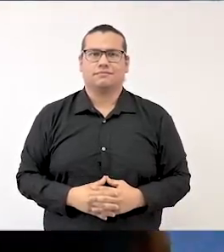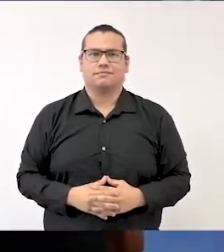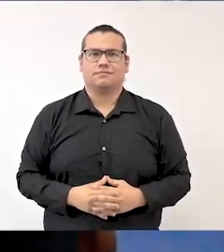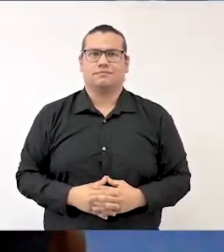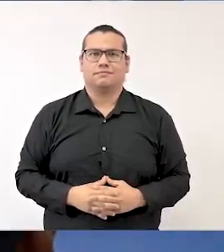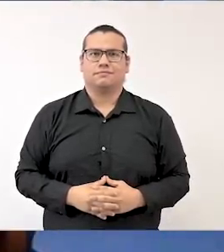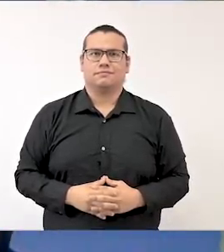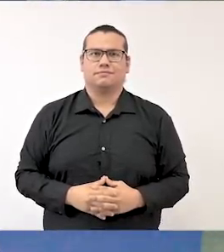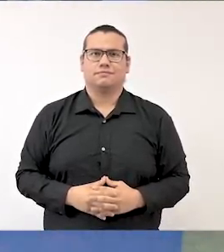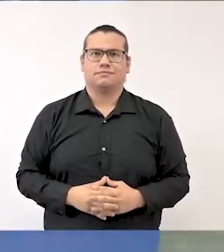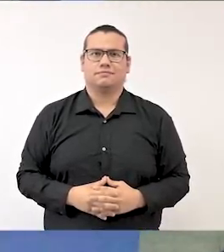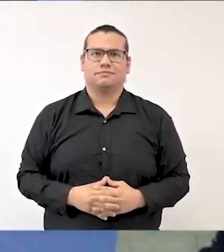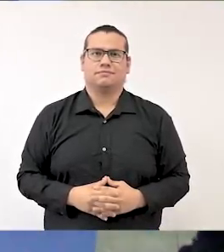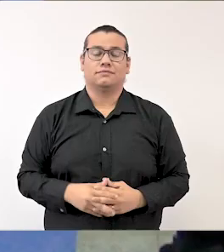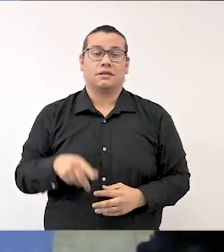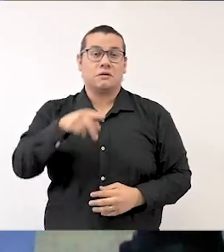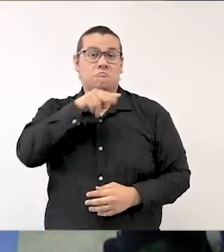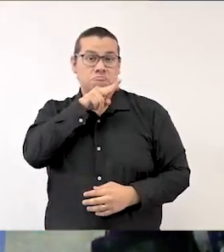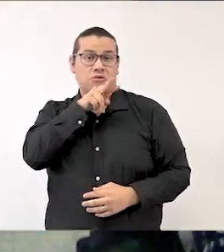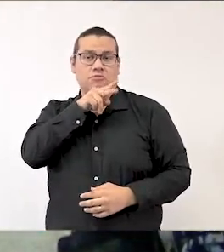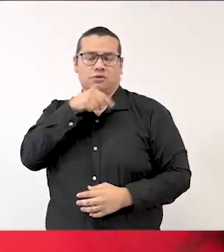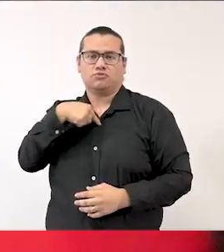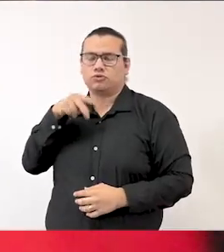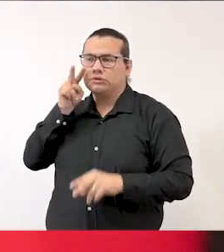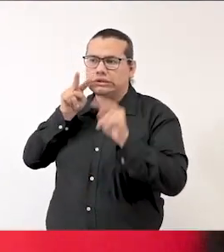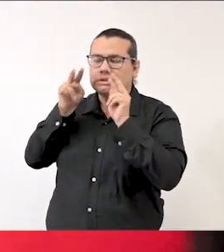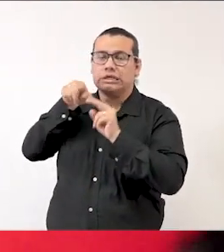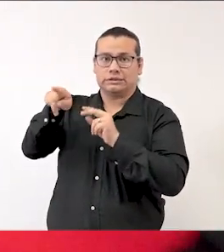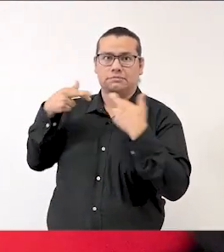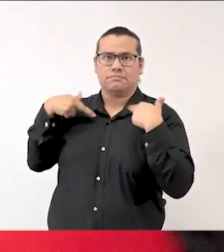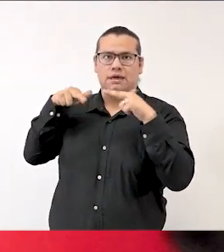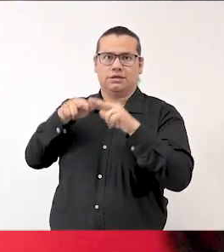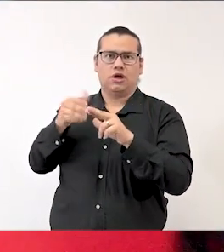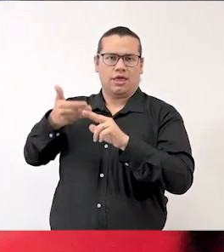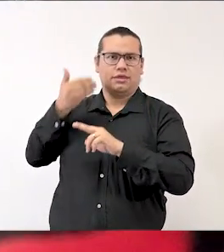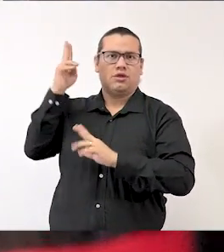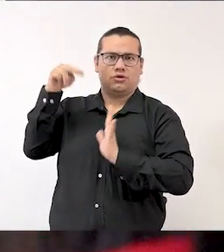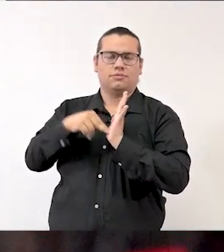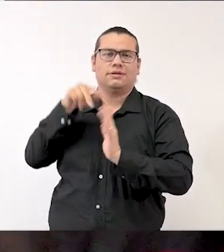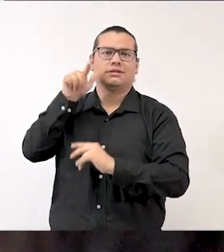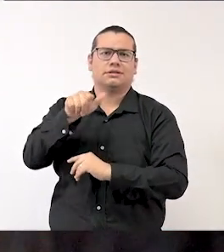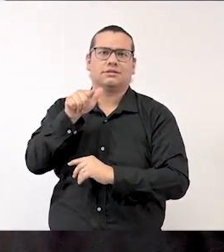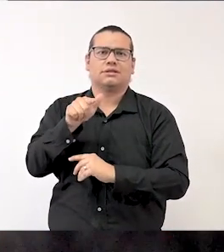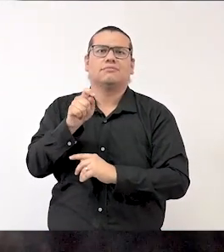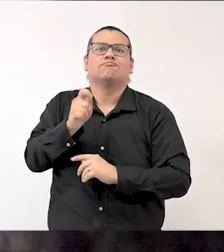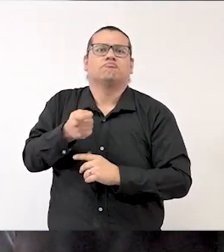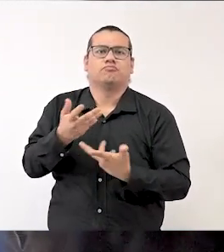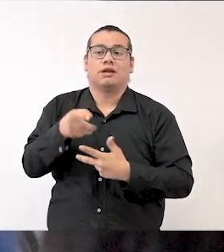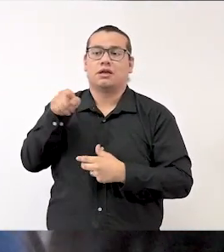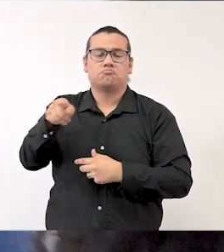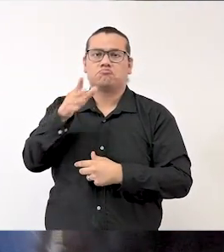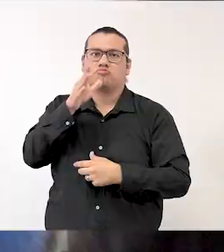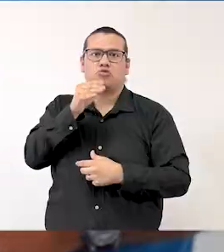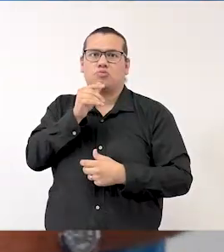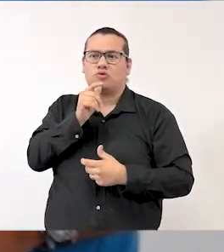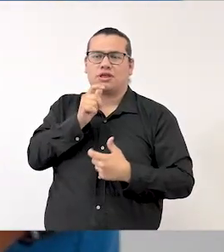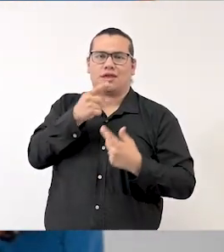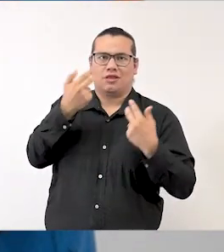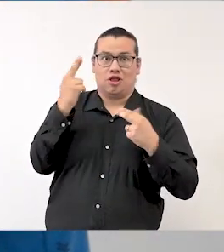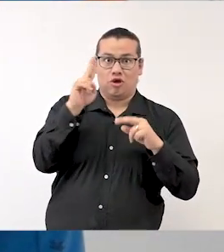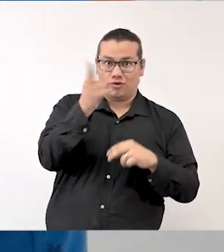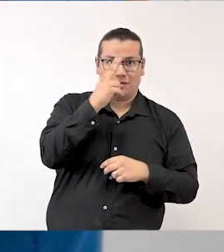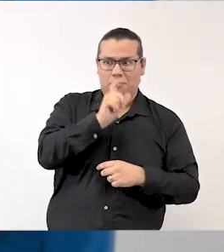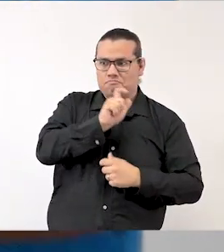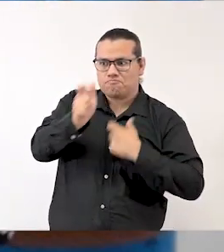Una de las preocupaciones que veía en mis profesores en 2017 era que no podían cobrar puntualmente su sueldo por los problemas